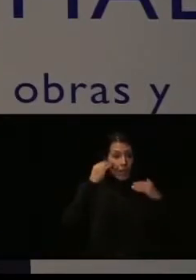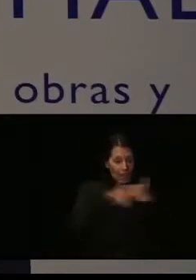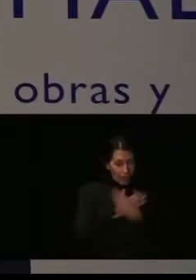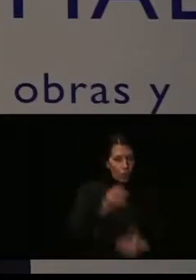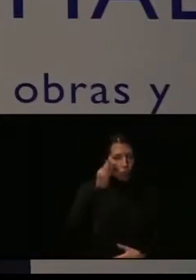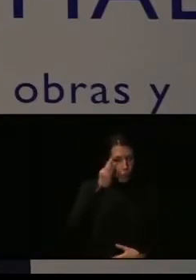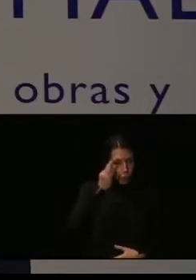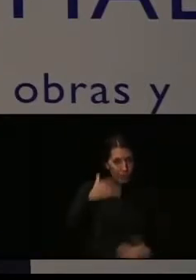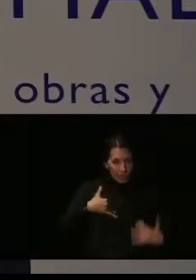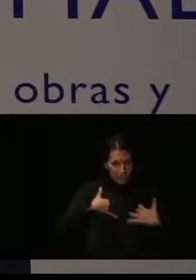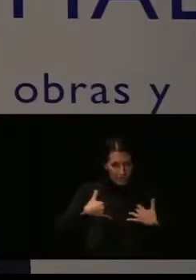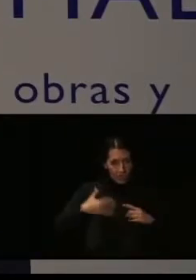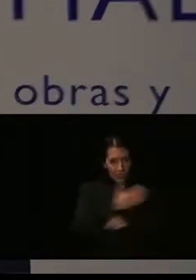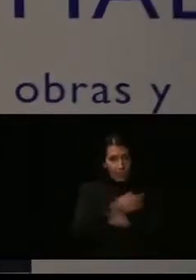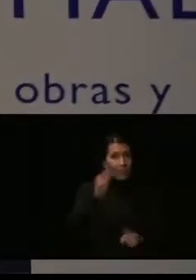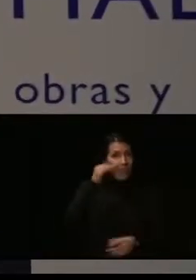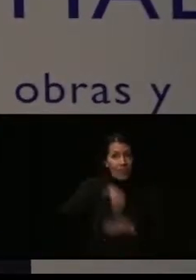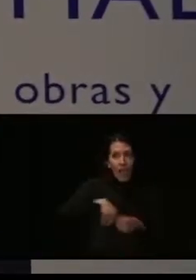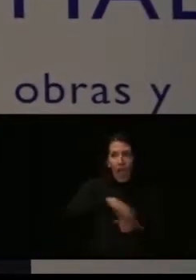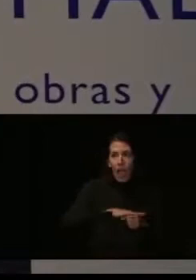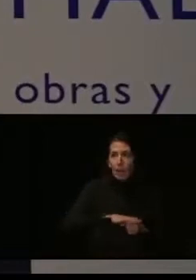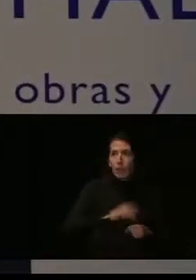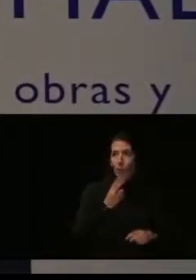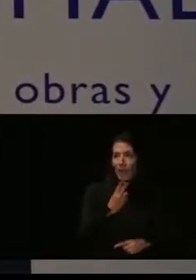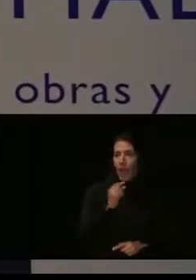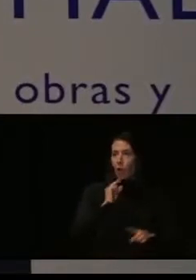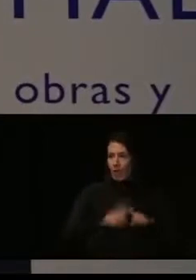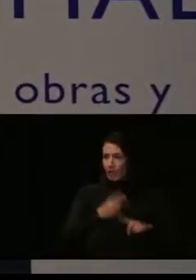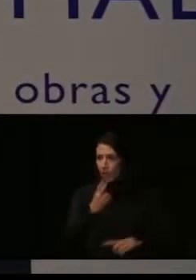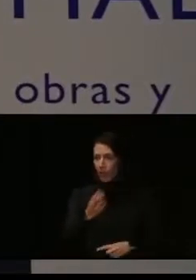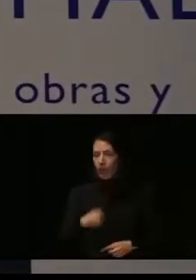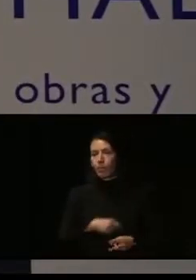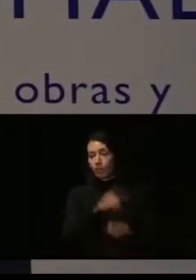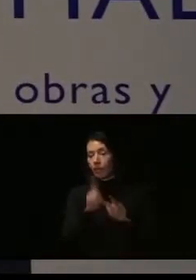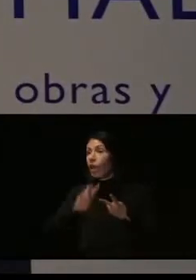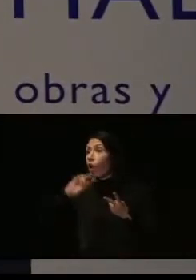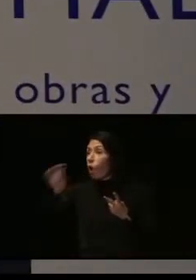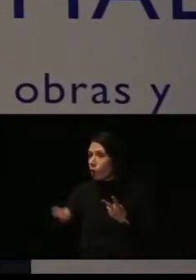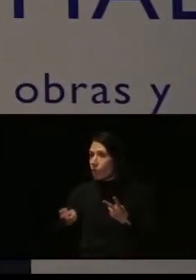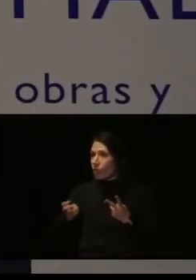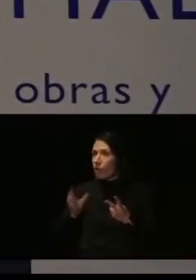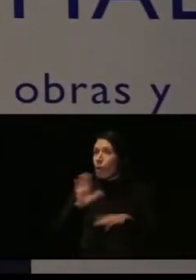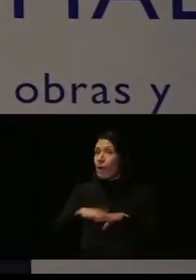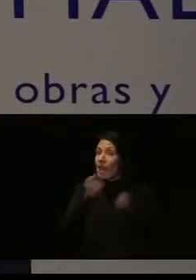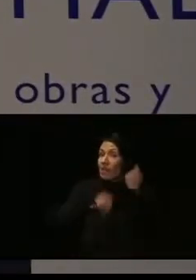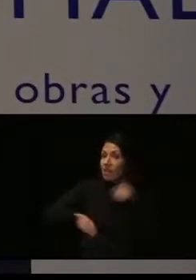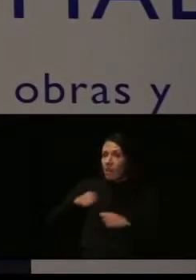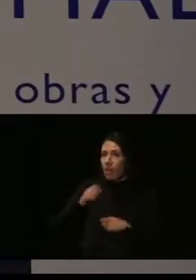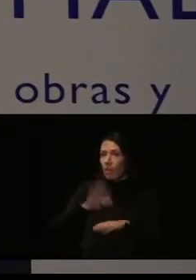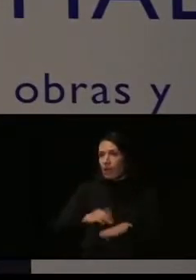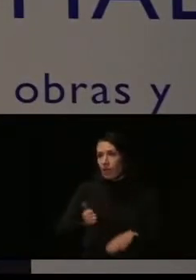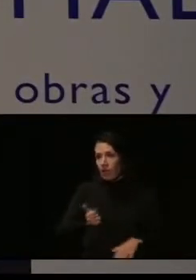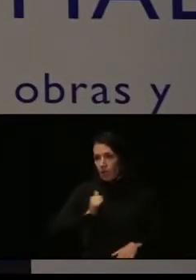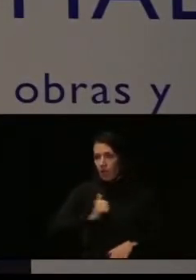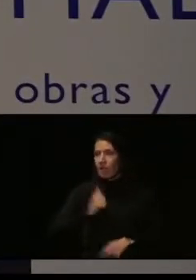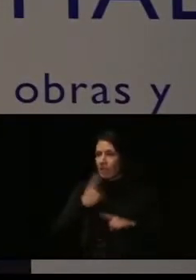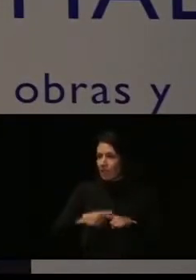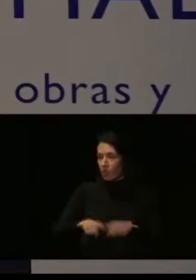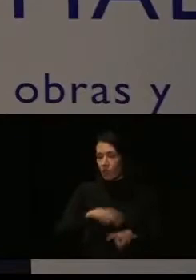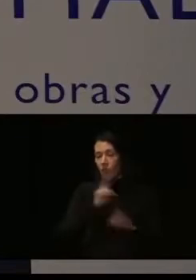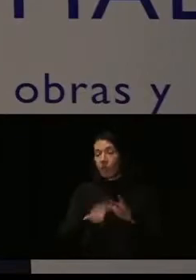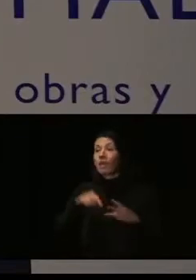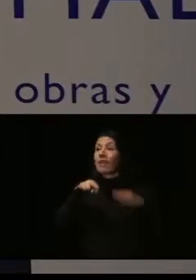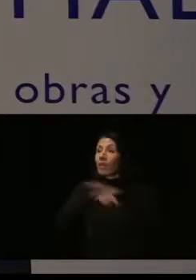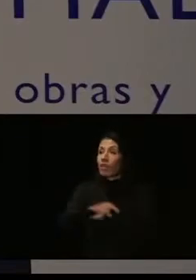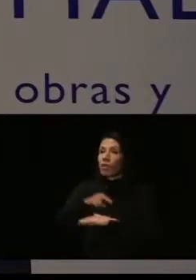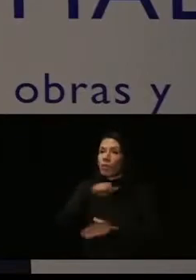violencia de género en el ámbito de la pareja y expareja, la red municipal de atención a mujeres víctimas de trata y explotación sexual y los recursos de atención